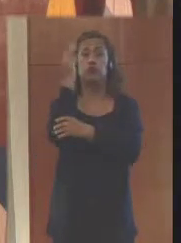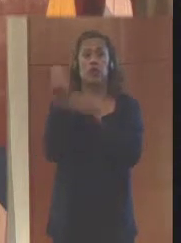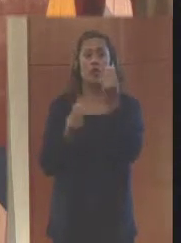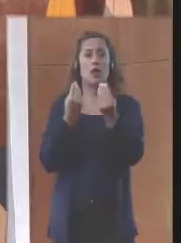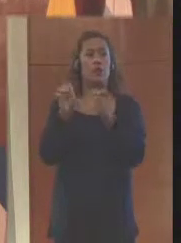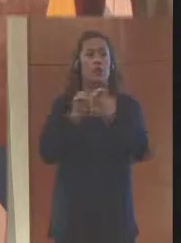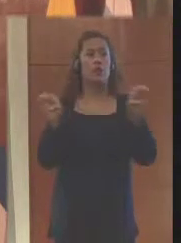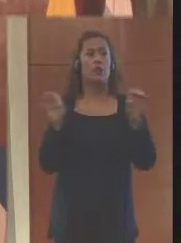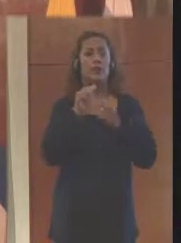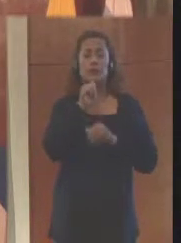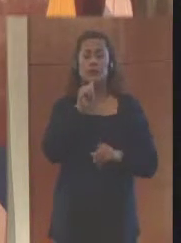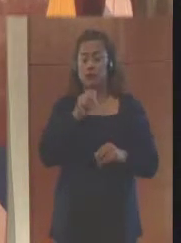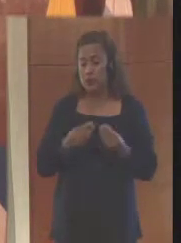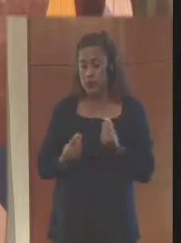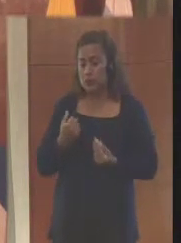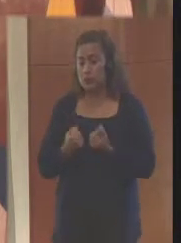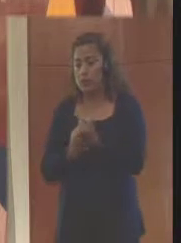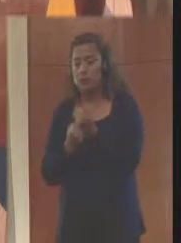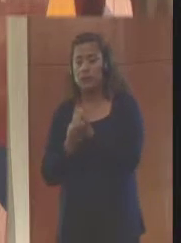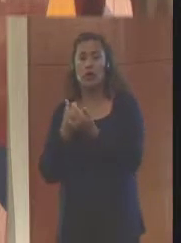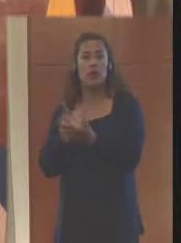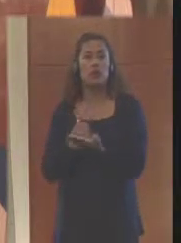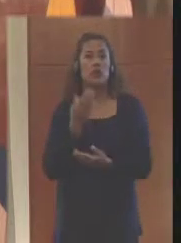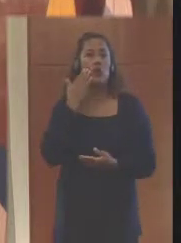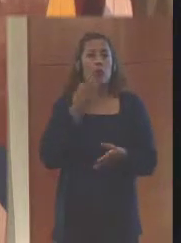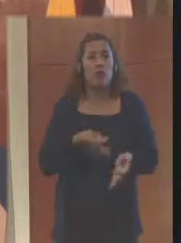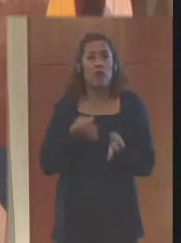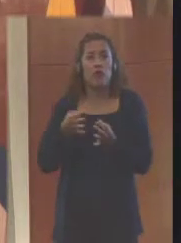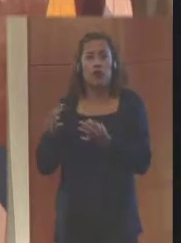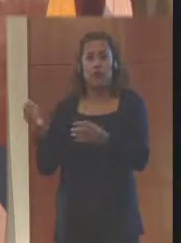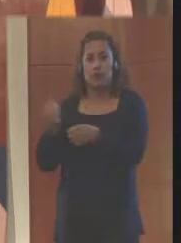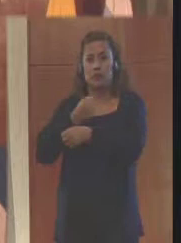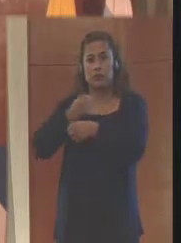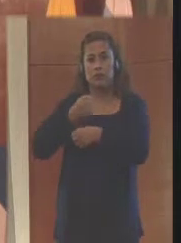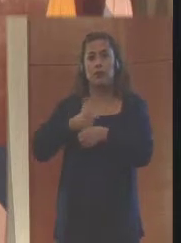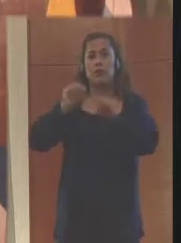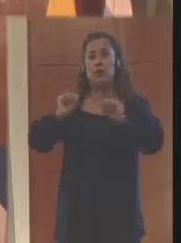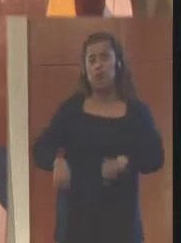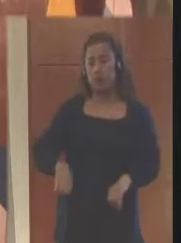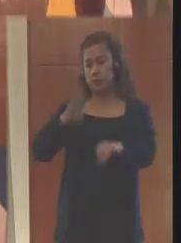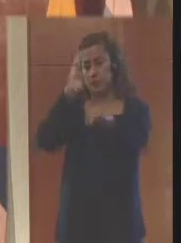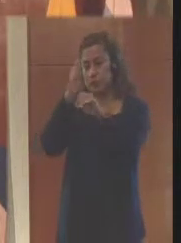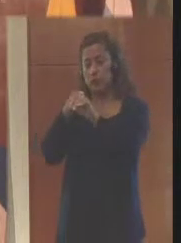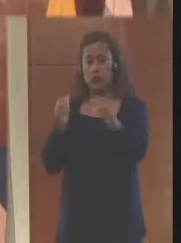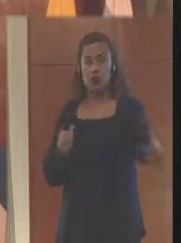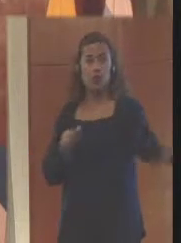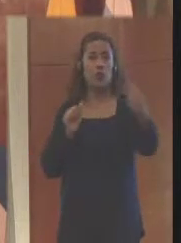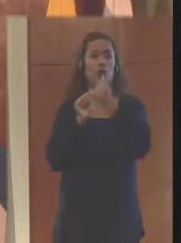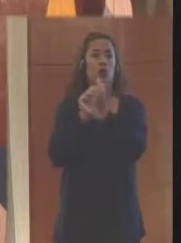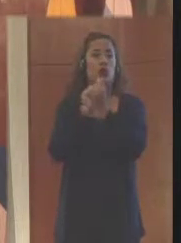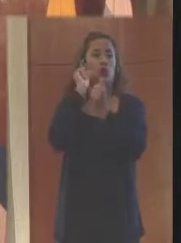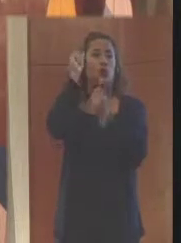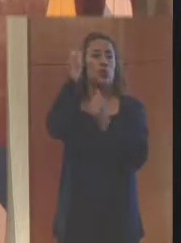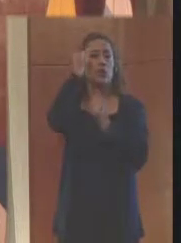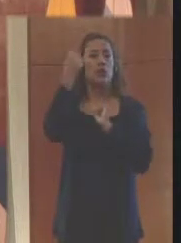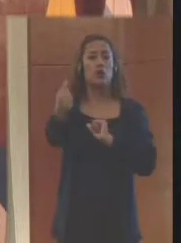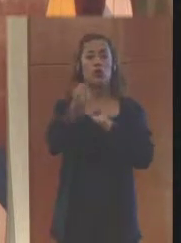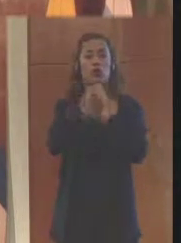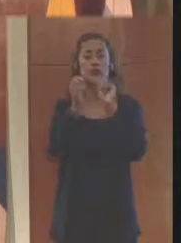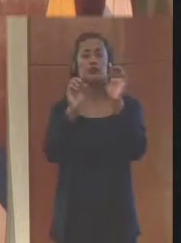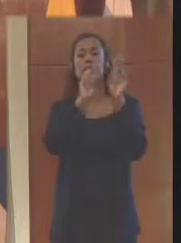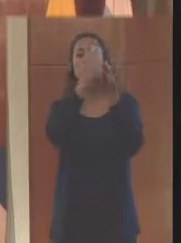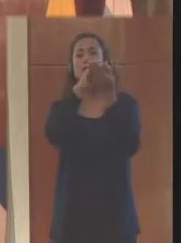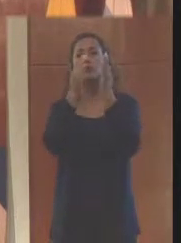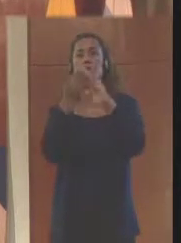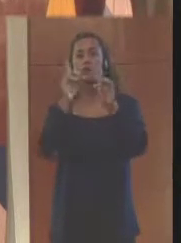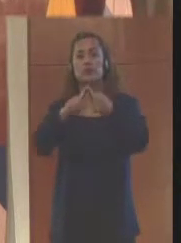privado pudiera apoyarse en una metodología para hacer intervención junto con el gobierno y junto con las comunidades para la preparación de las